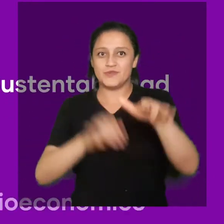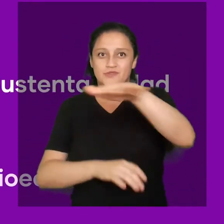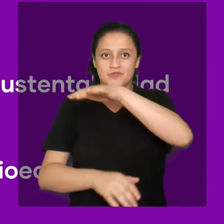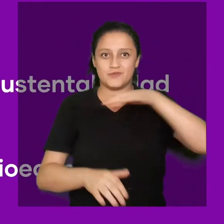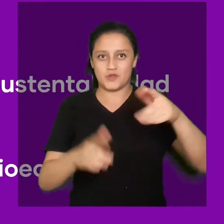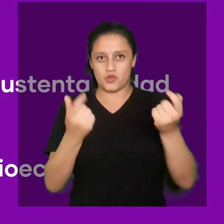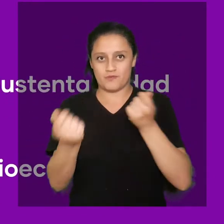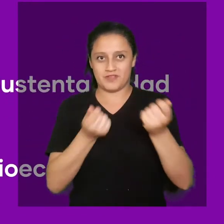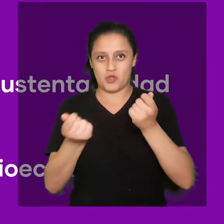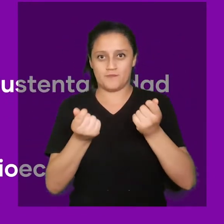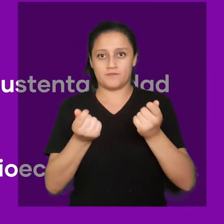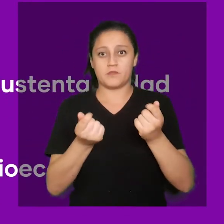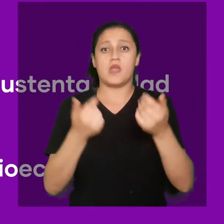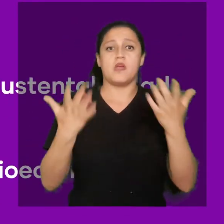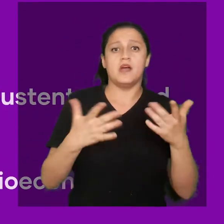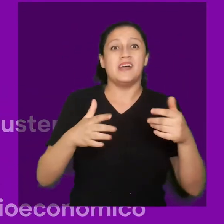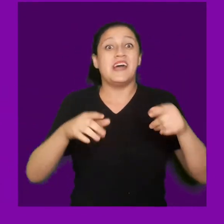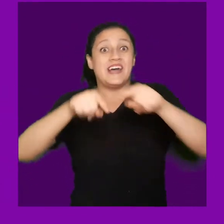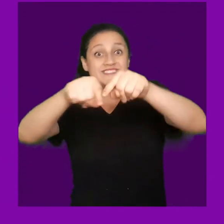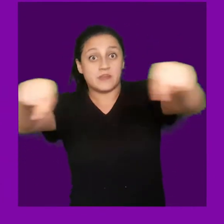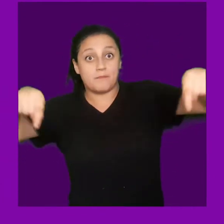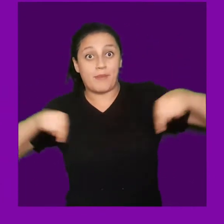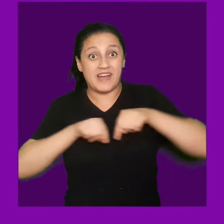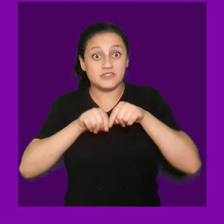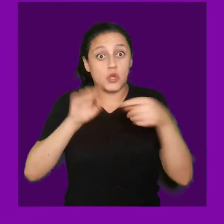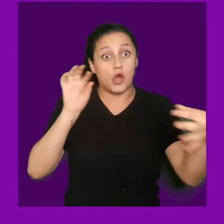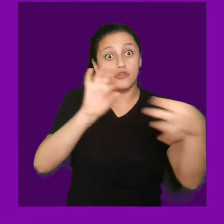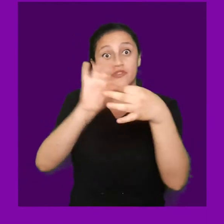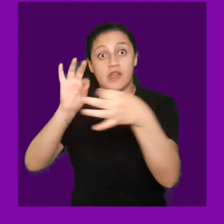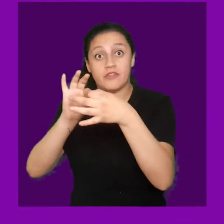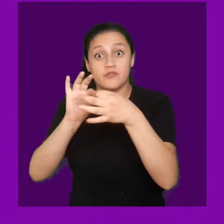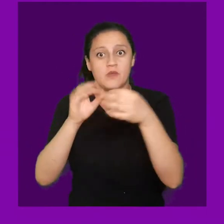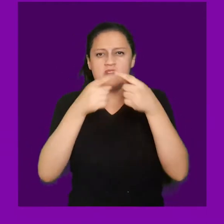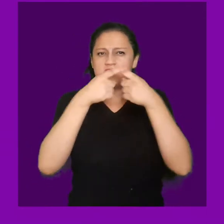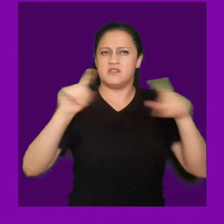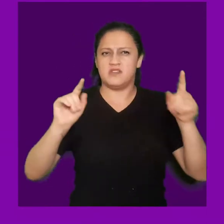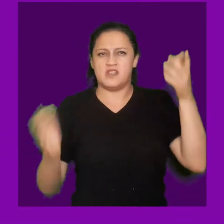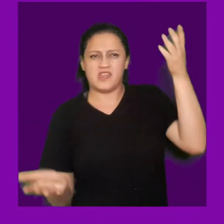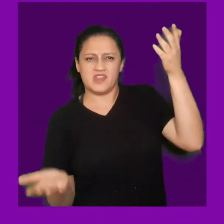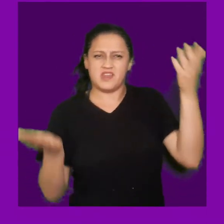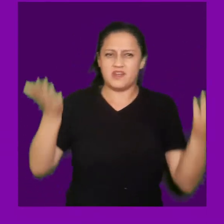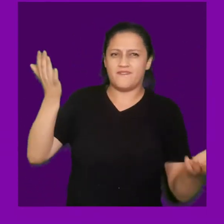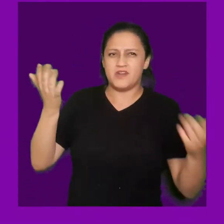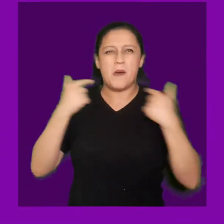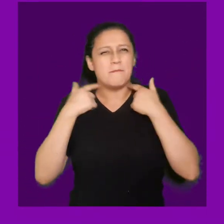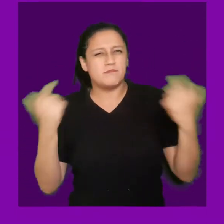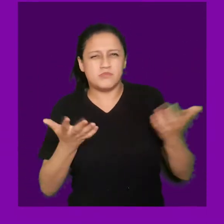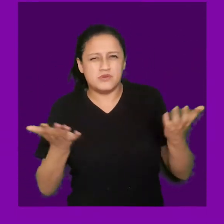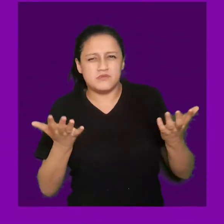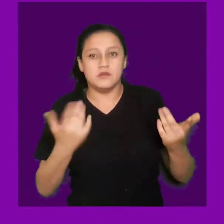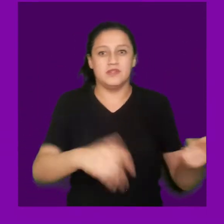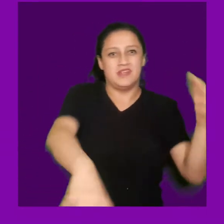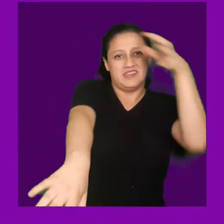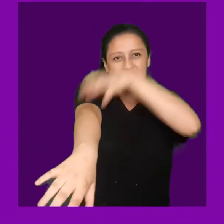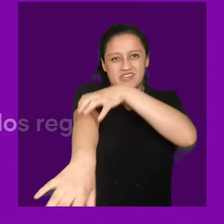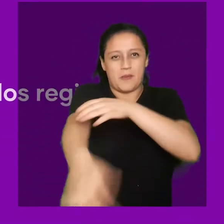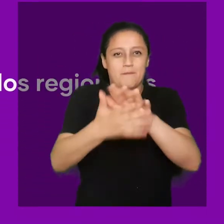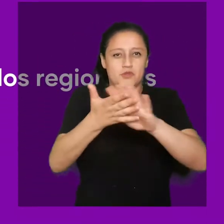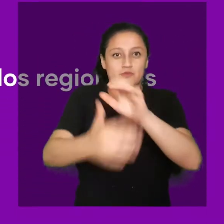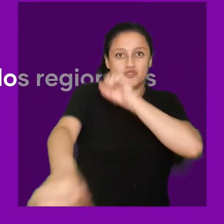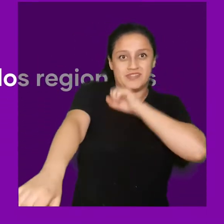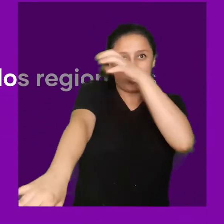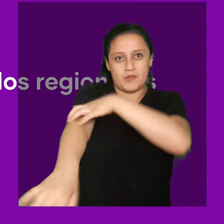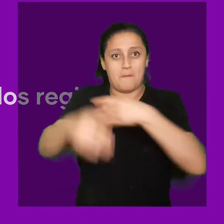y bienestar socioeconómico. La dimensión de conectividad juega un rol central en el desequilibrio entre